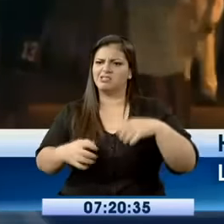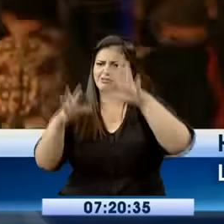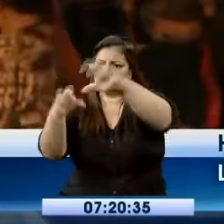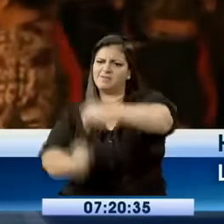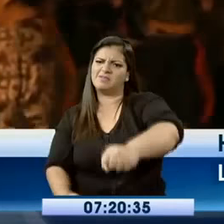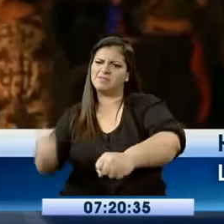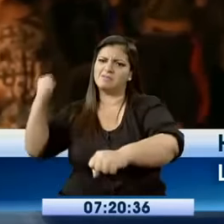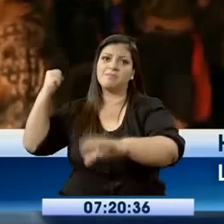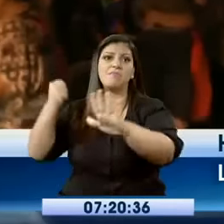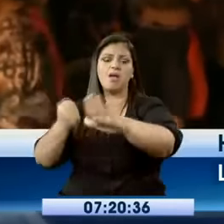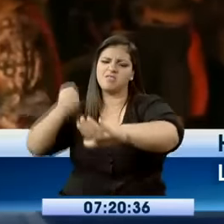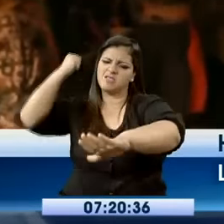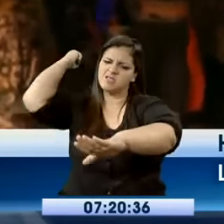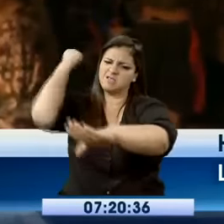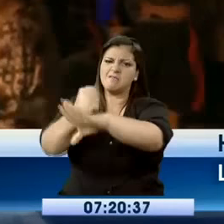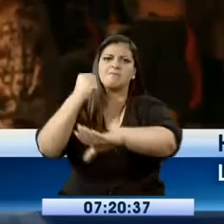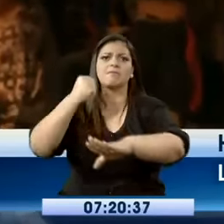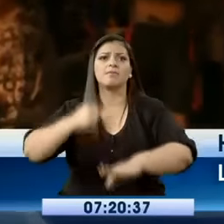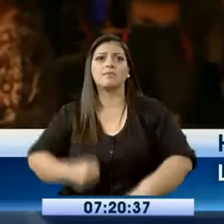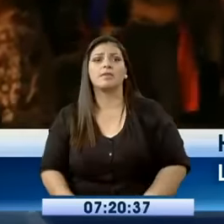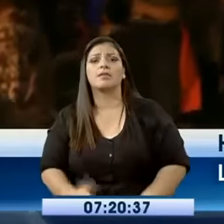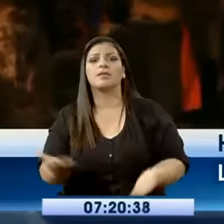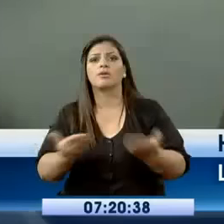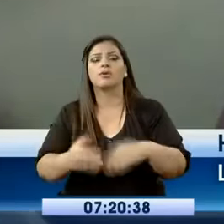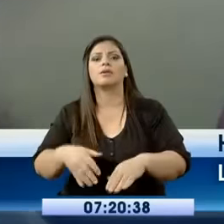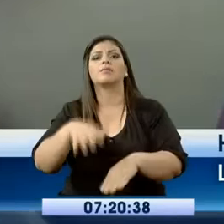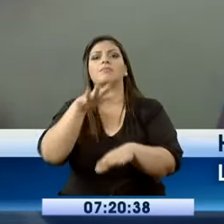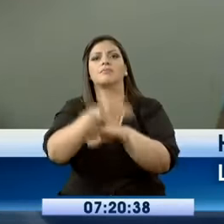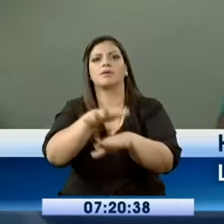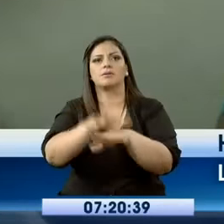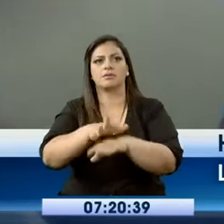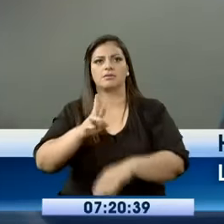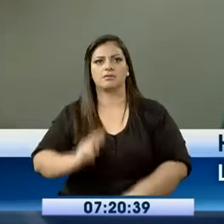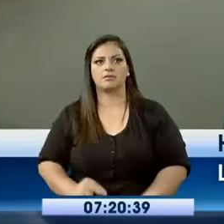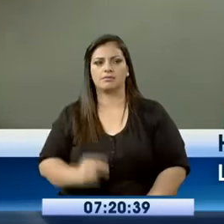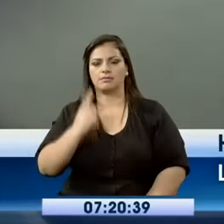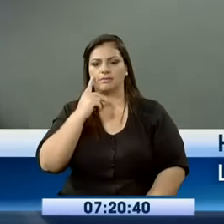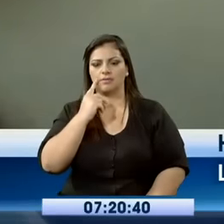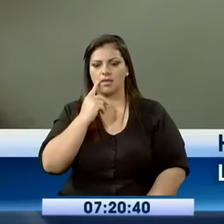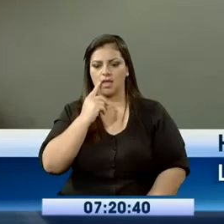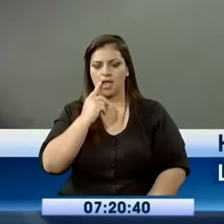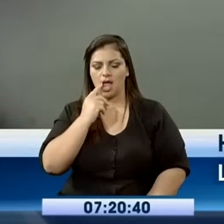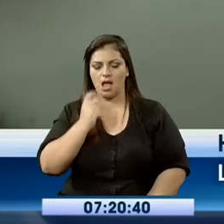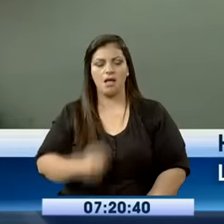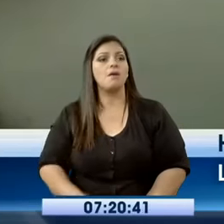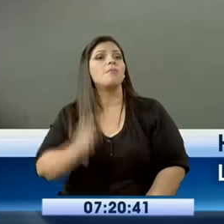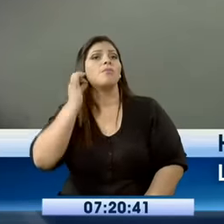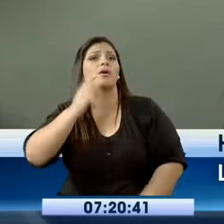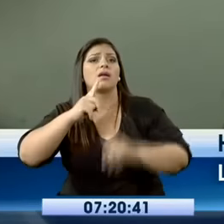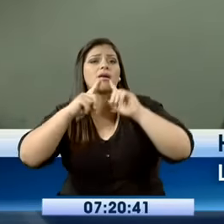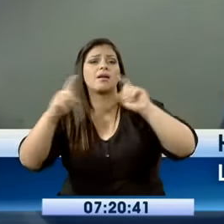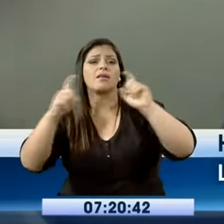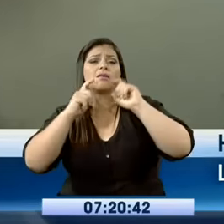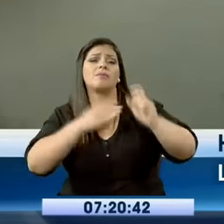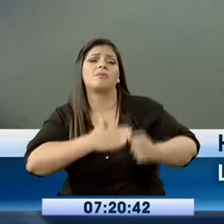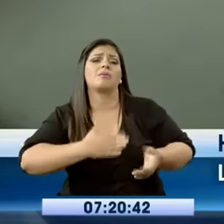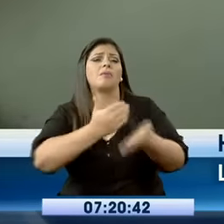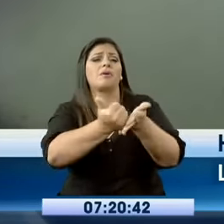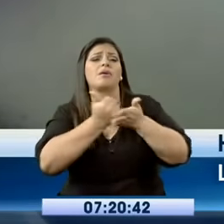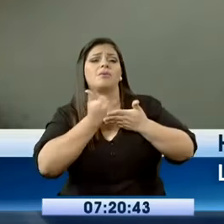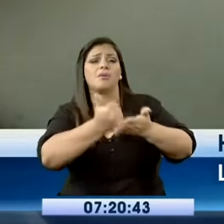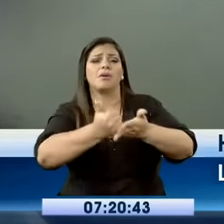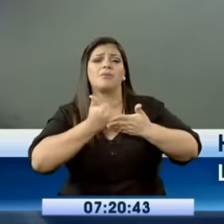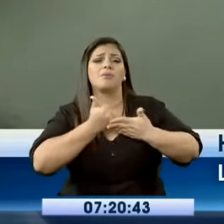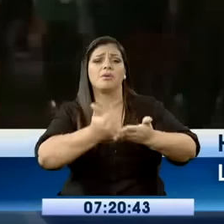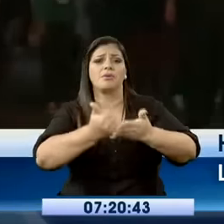hecho se suscitó en el barrio Machalilla, al sur de Machala. Ella pedía auxilio. Vecina, vecina, ayúdame, por favor, ayúdame,